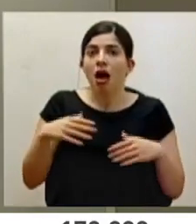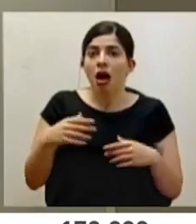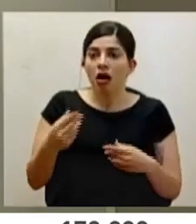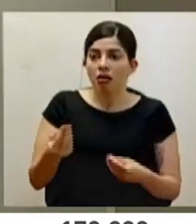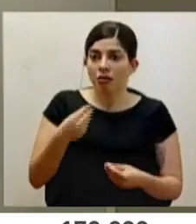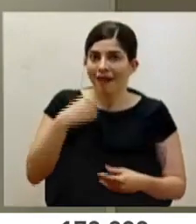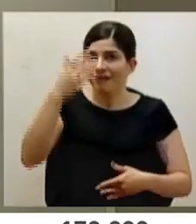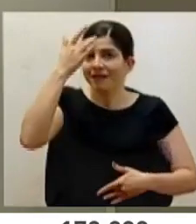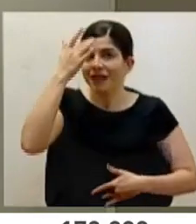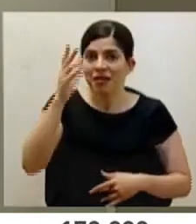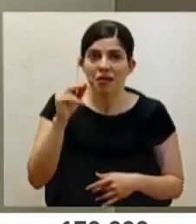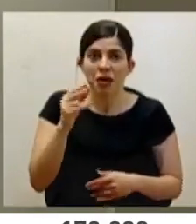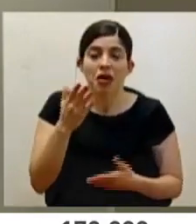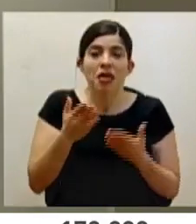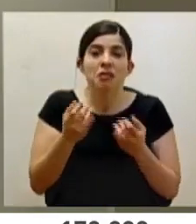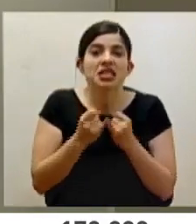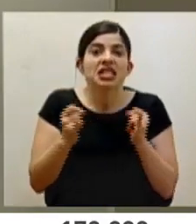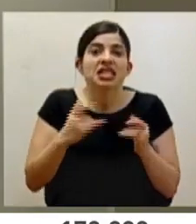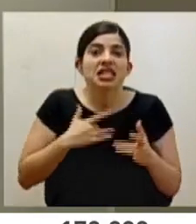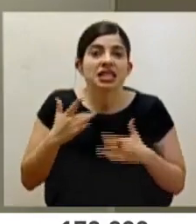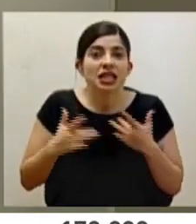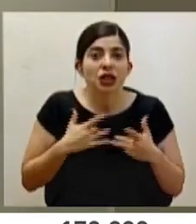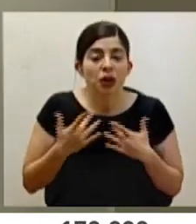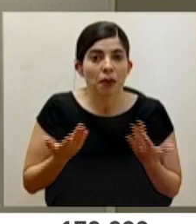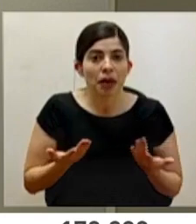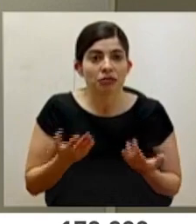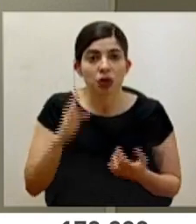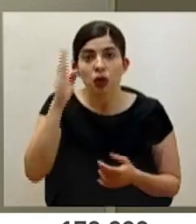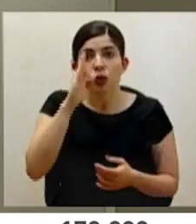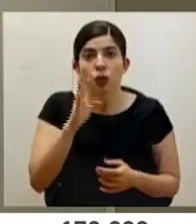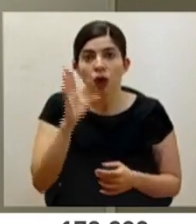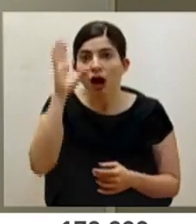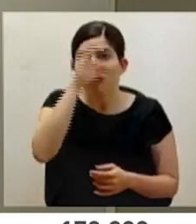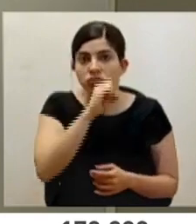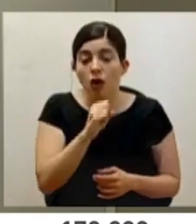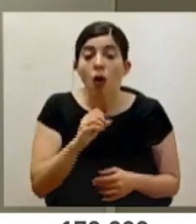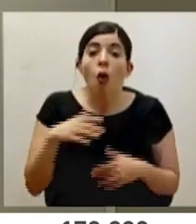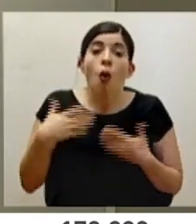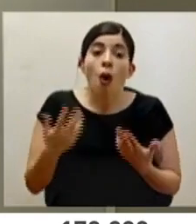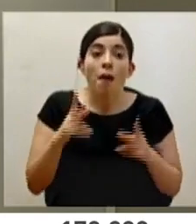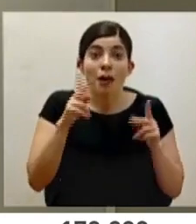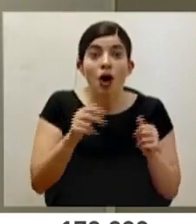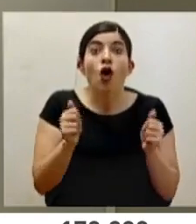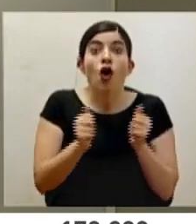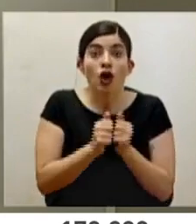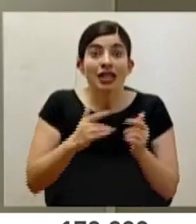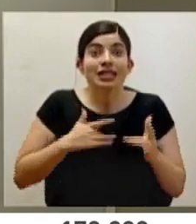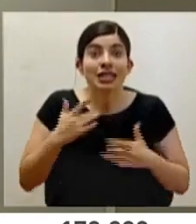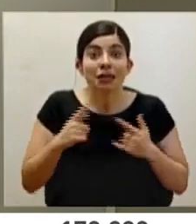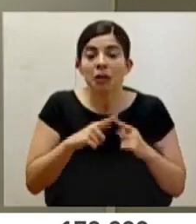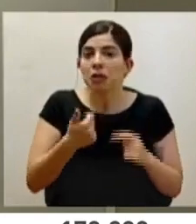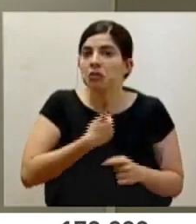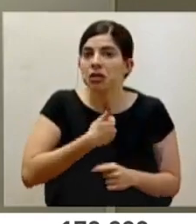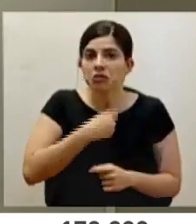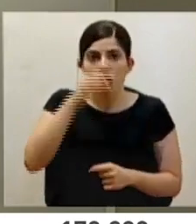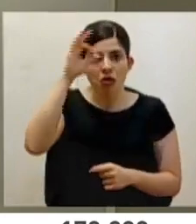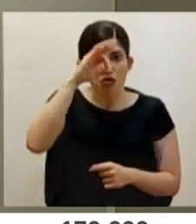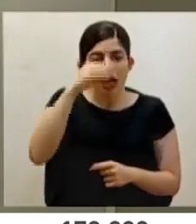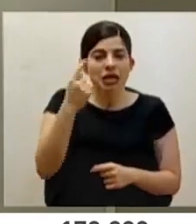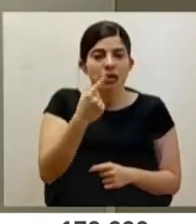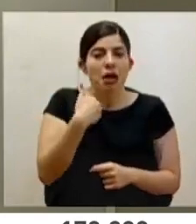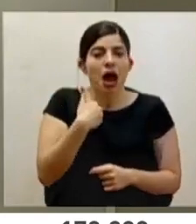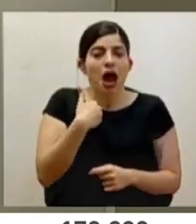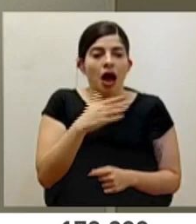casos, sino que fueron personas asintomáticas que nunca se lograron detectar, o bien personas incluso asintomáticas que no se lograron detectar. En eso siempre hay un